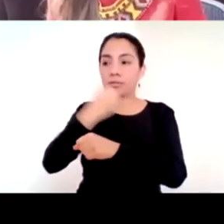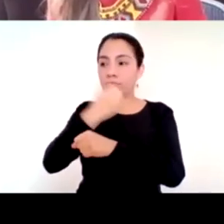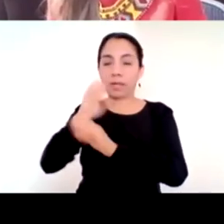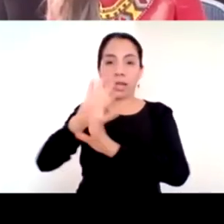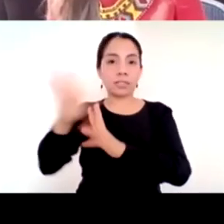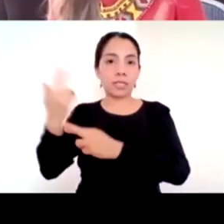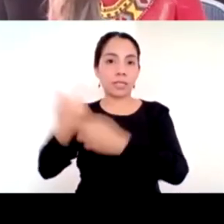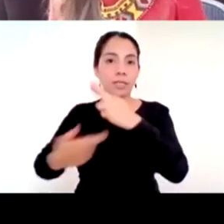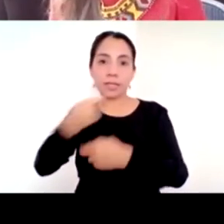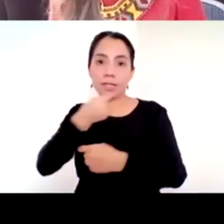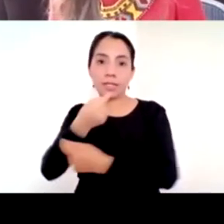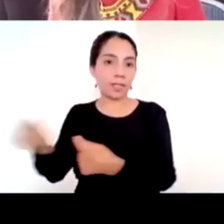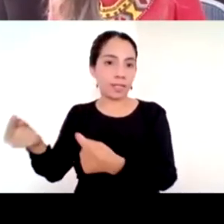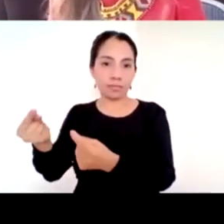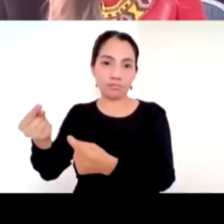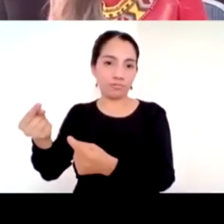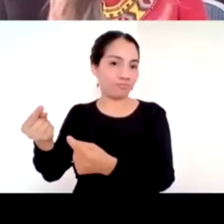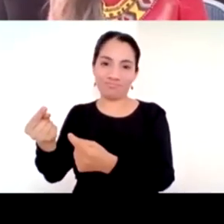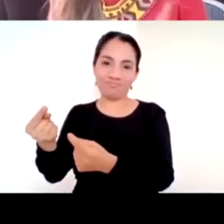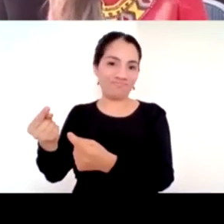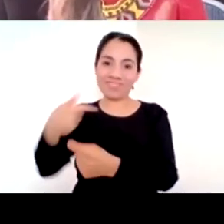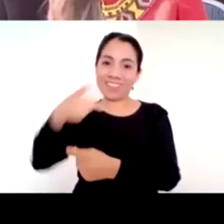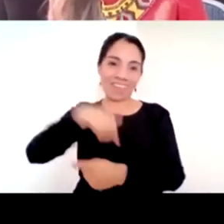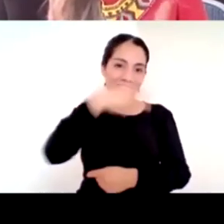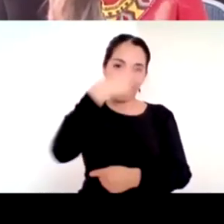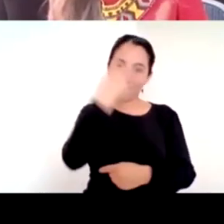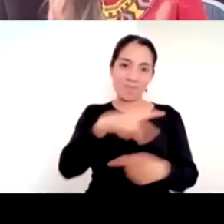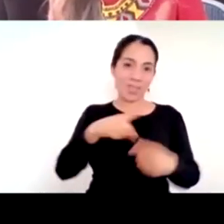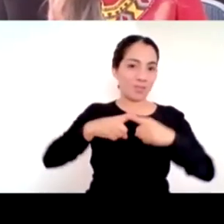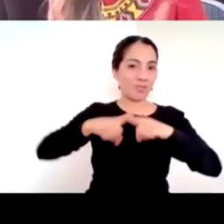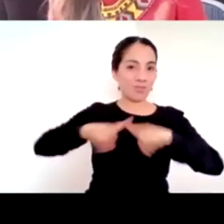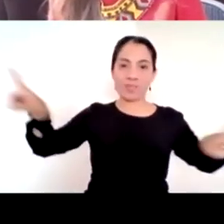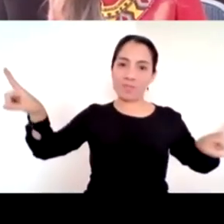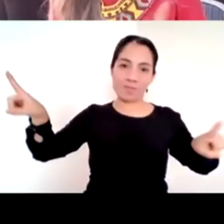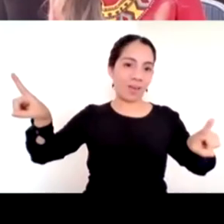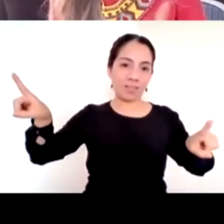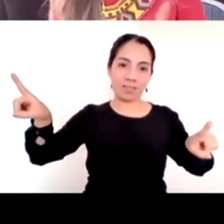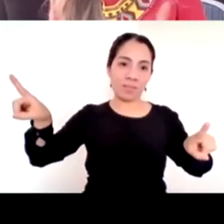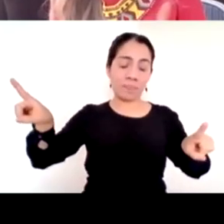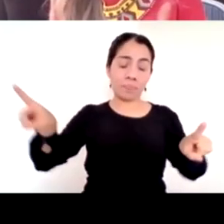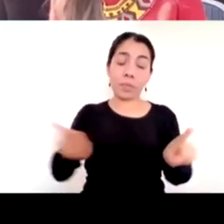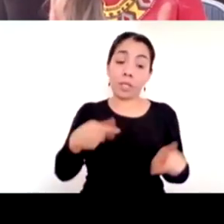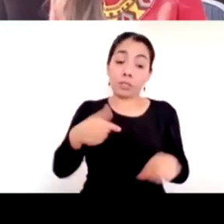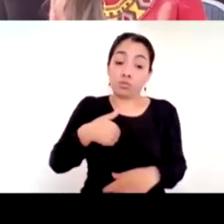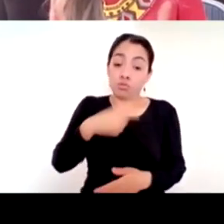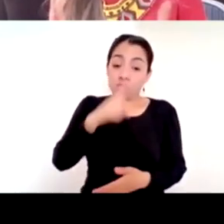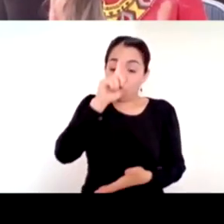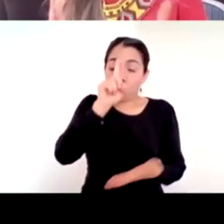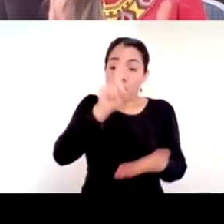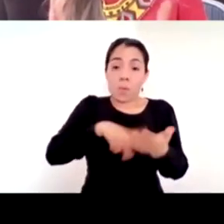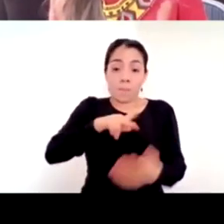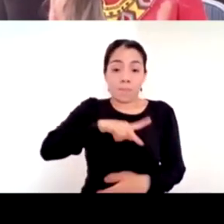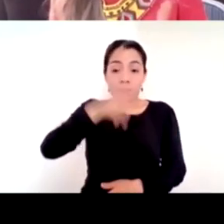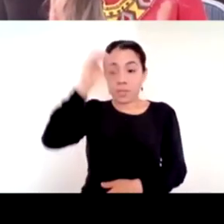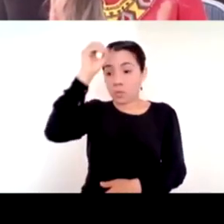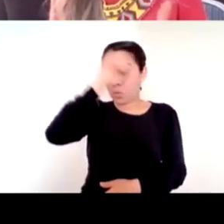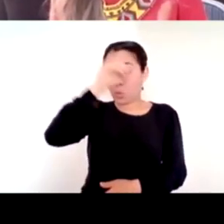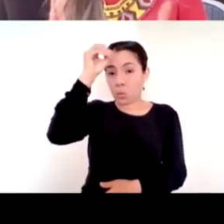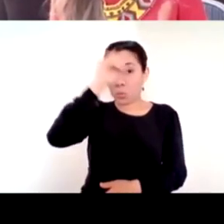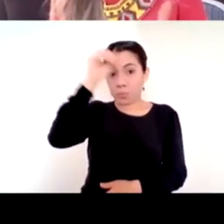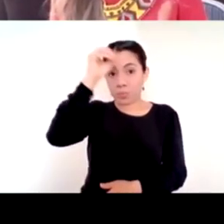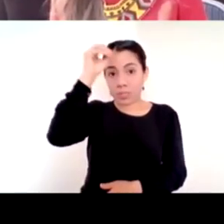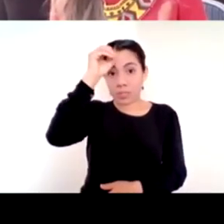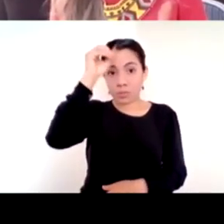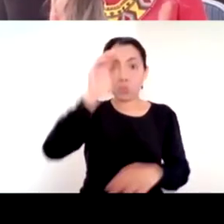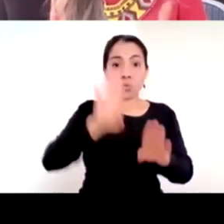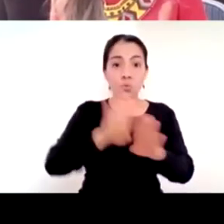que por lo menos no he visto yo una crítica que plantea una ruta alternativa. Es muy